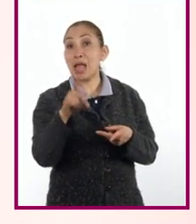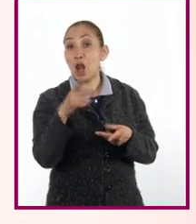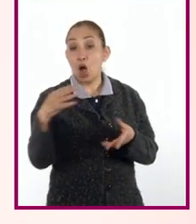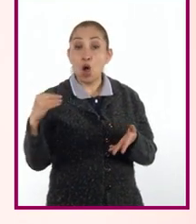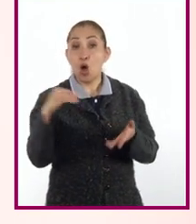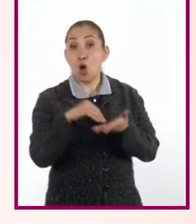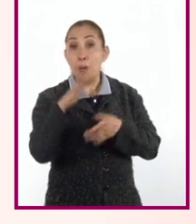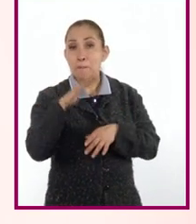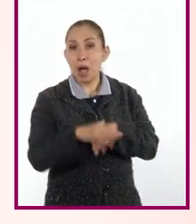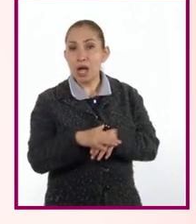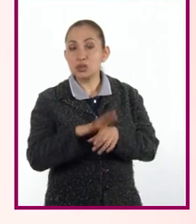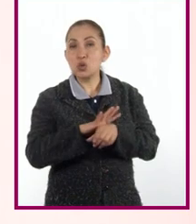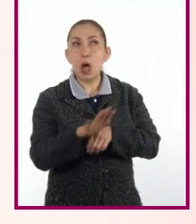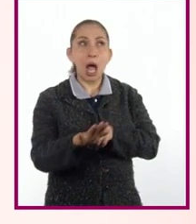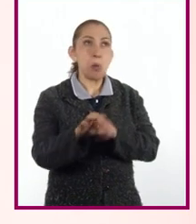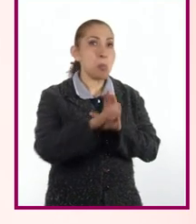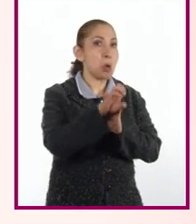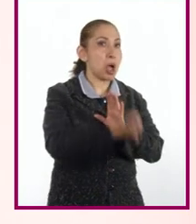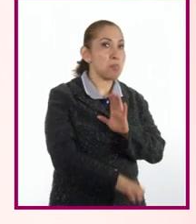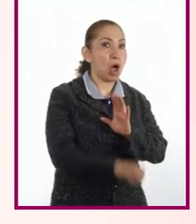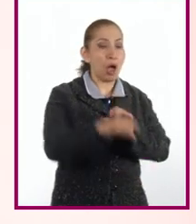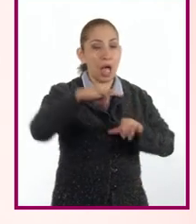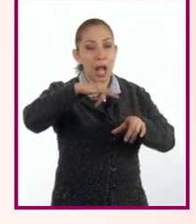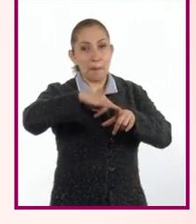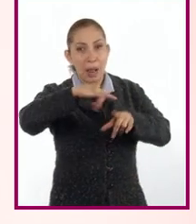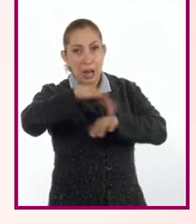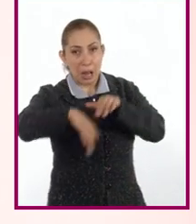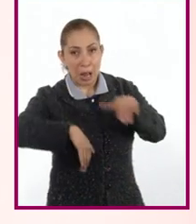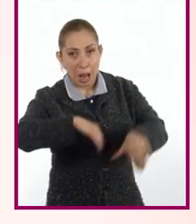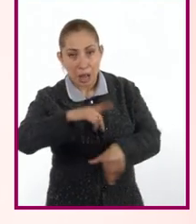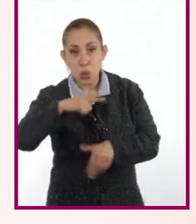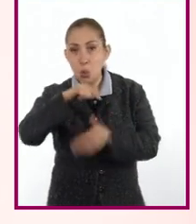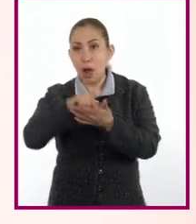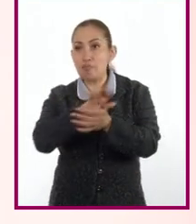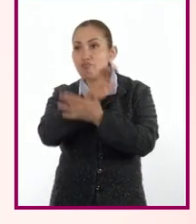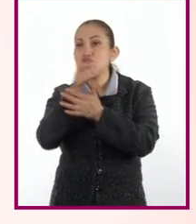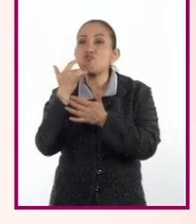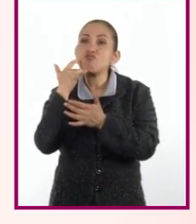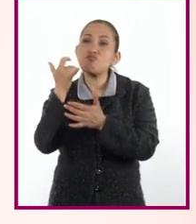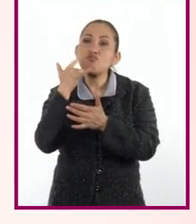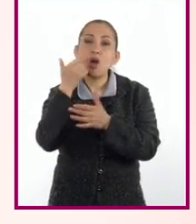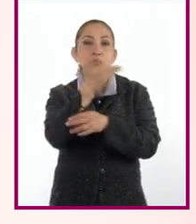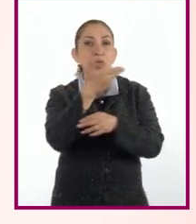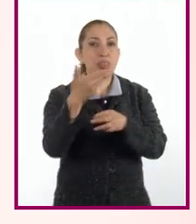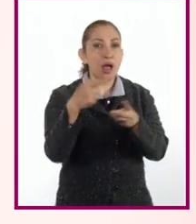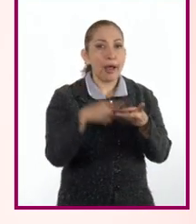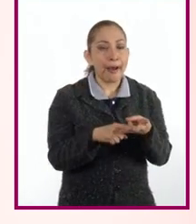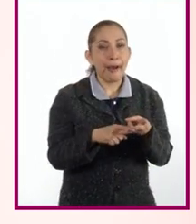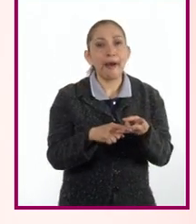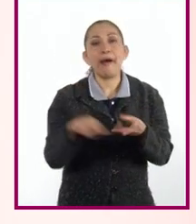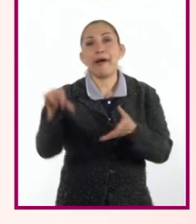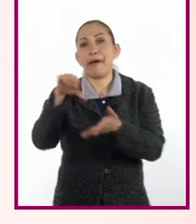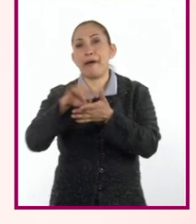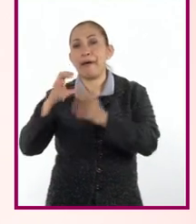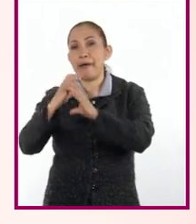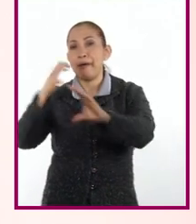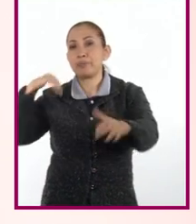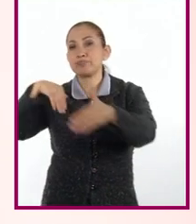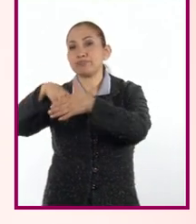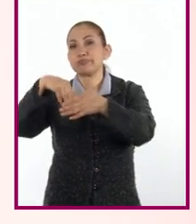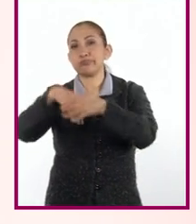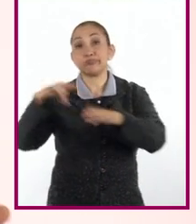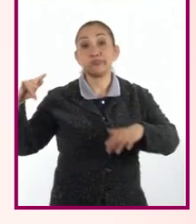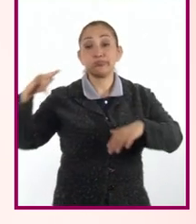adicionales van desde albercas, centros de espectáculos, hospitales, centrales de autobuses,